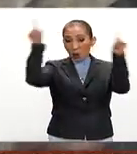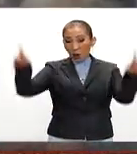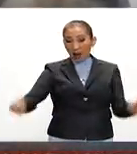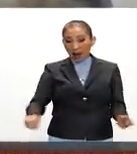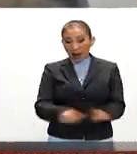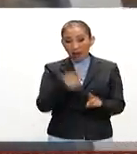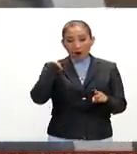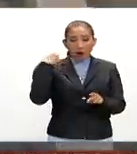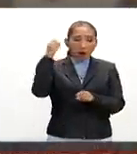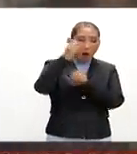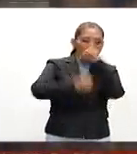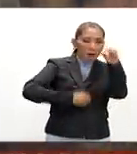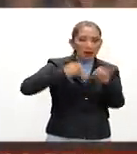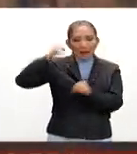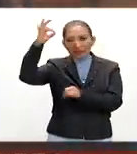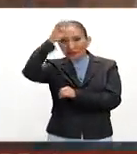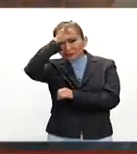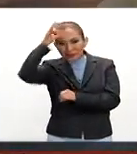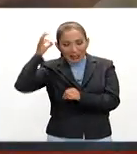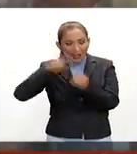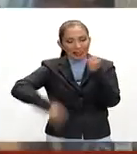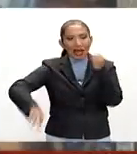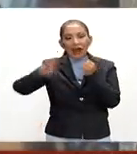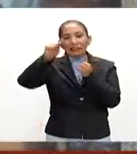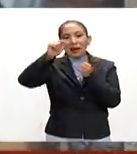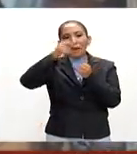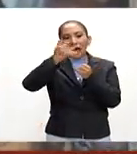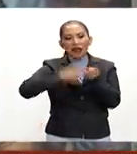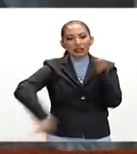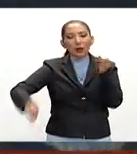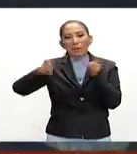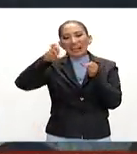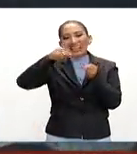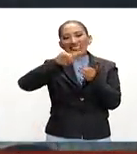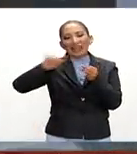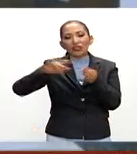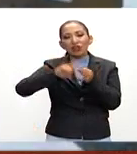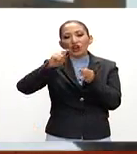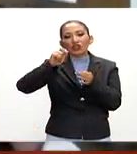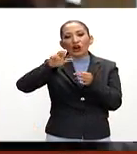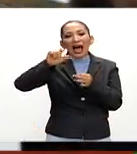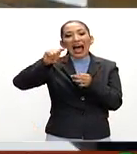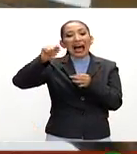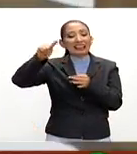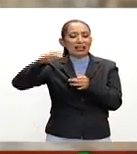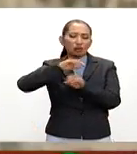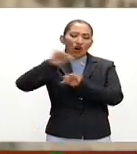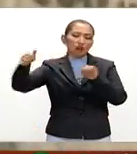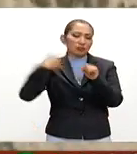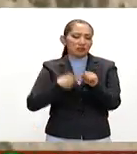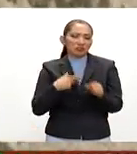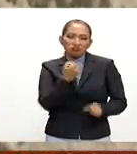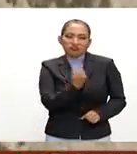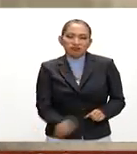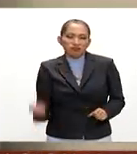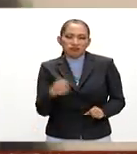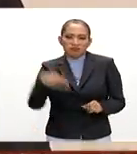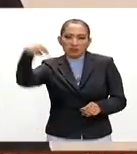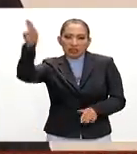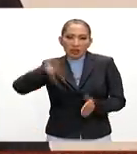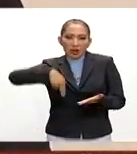reúne obras maestras de Frida Kahlo Rufino Tamayo María Izquierdo y Dr. Apple entre otros grandes creadores